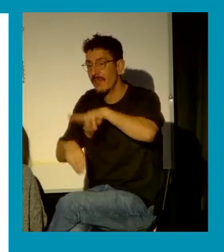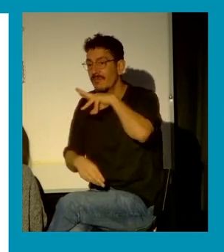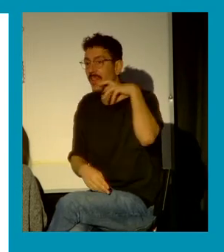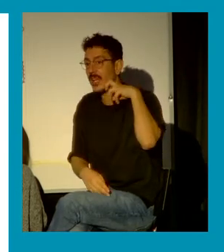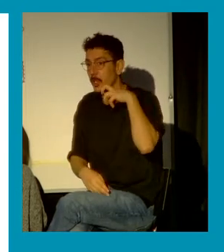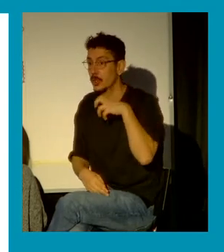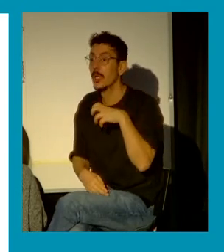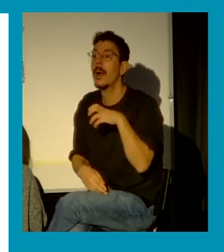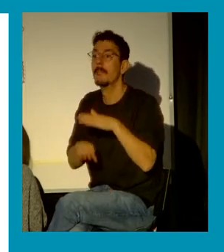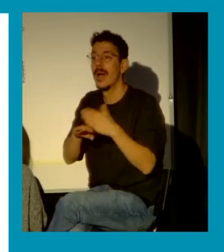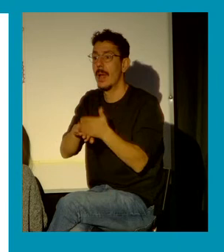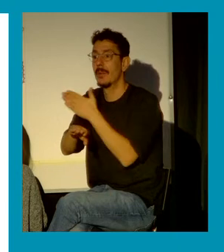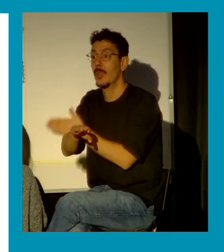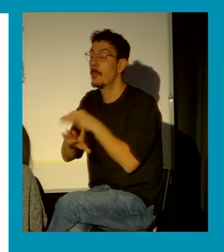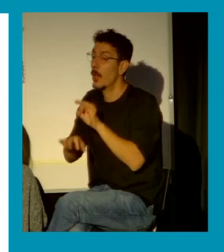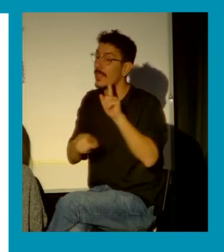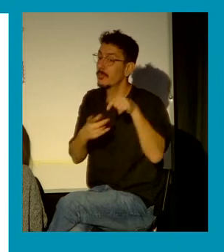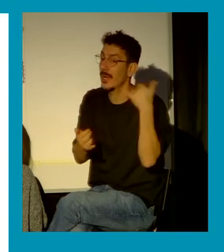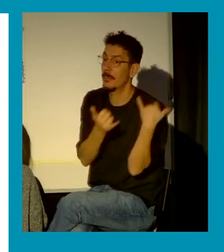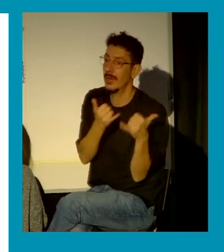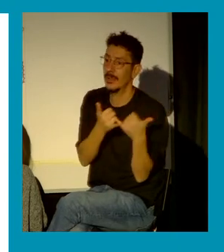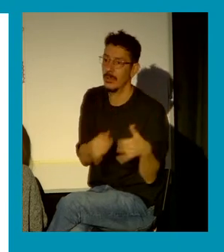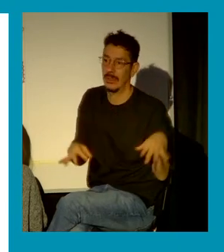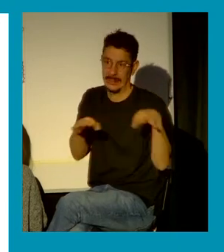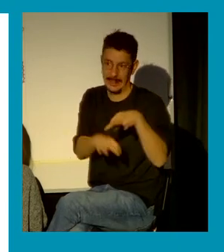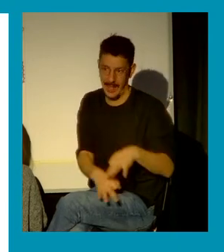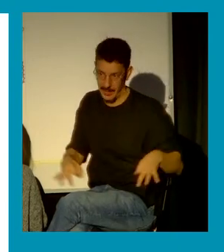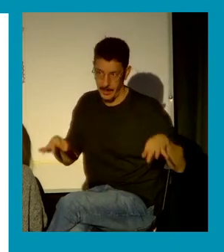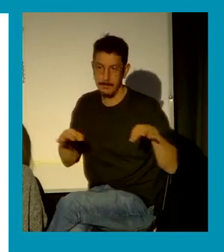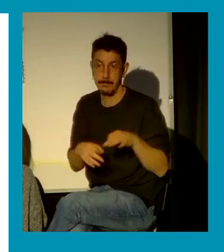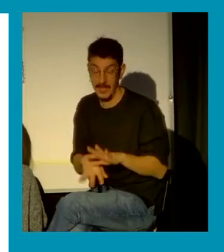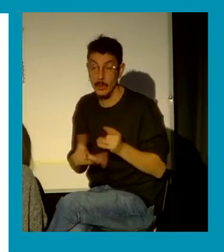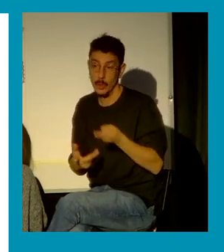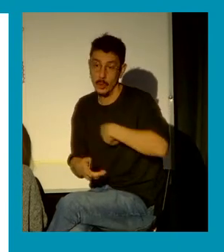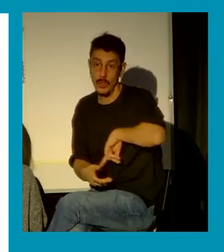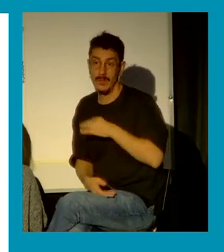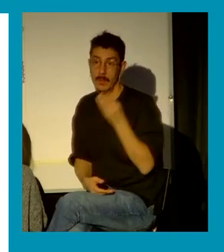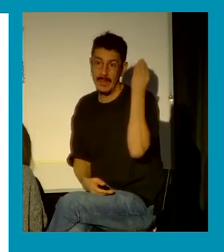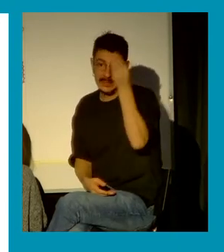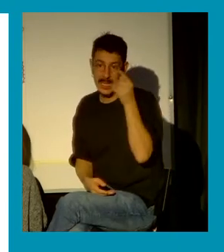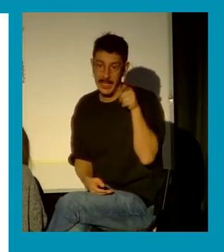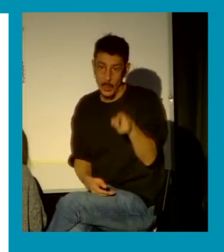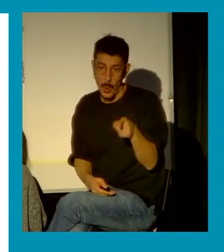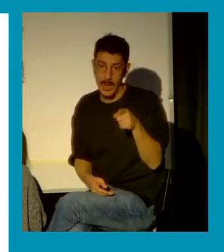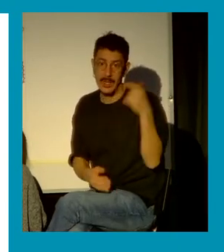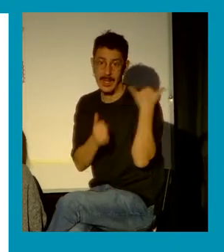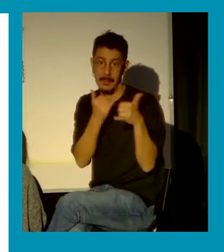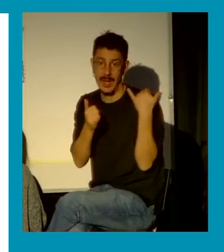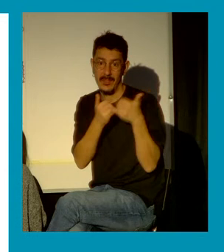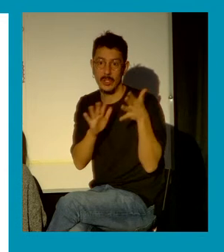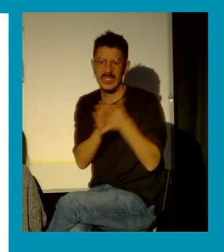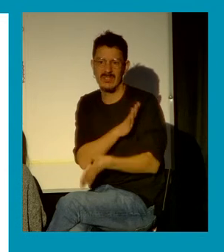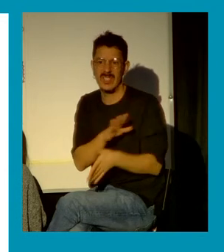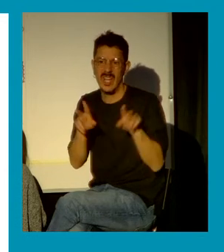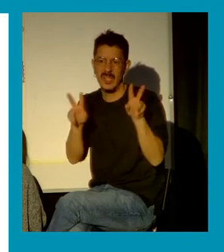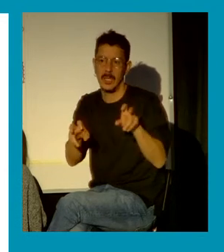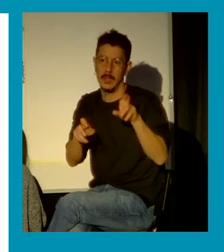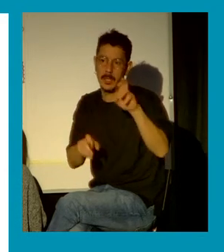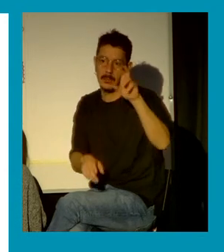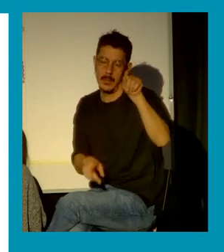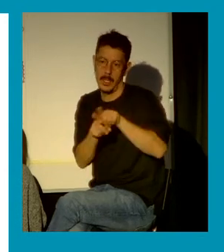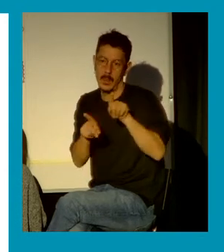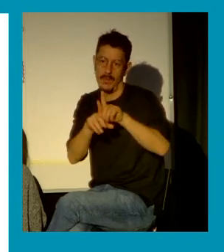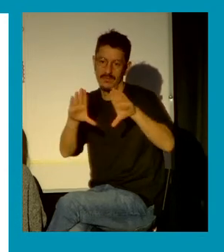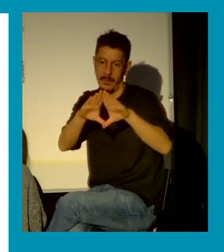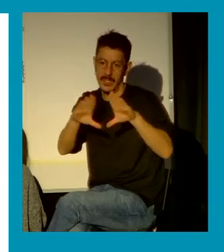tanto en la reparación por lo tanto vamos a pensar qué significa reparación en términos feministas y cómo incluir en